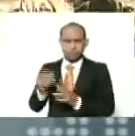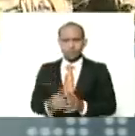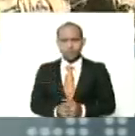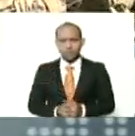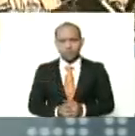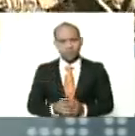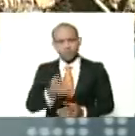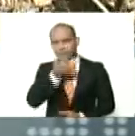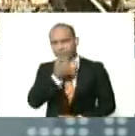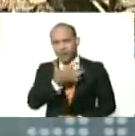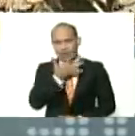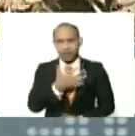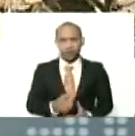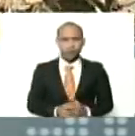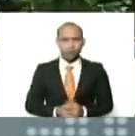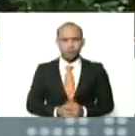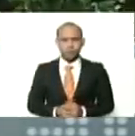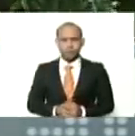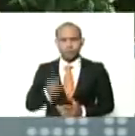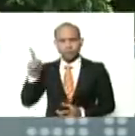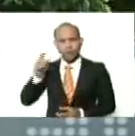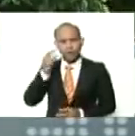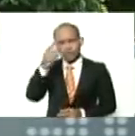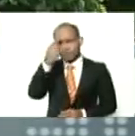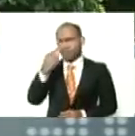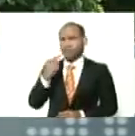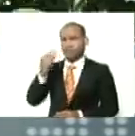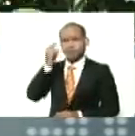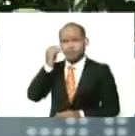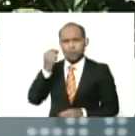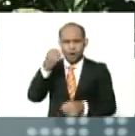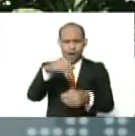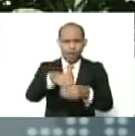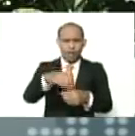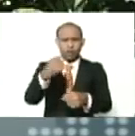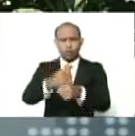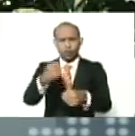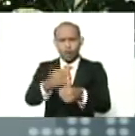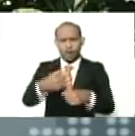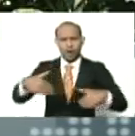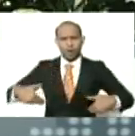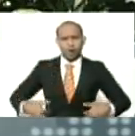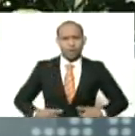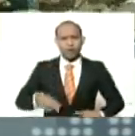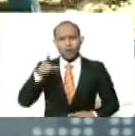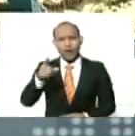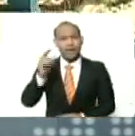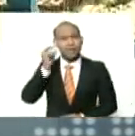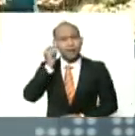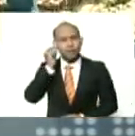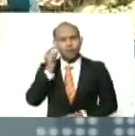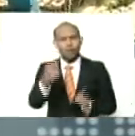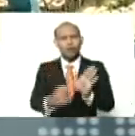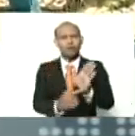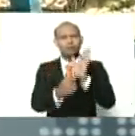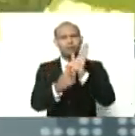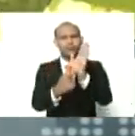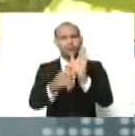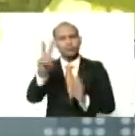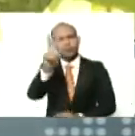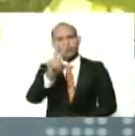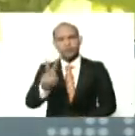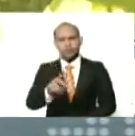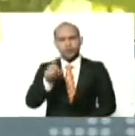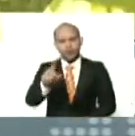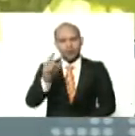qué maravilloso, pues, esa imagen de la mujer en el trabajo, en el esfuerzo, esa es la mujer venezolana. La